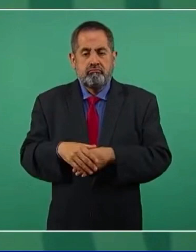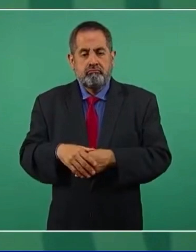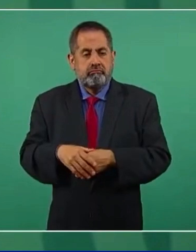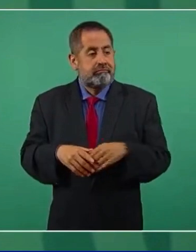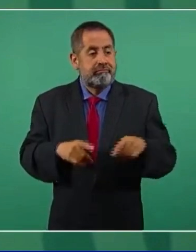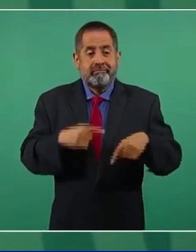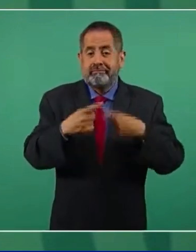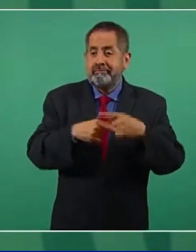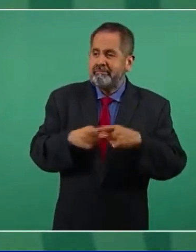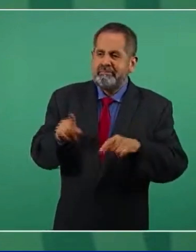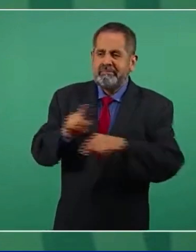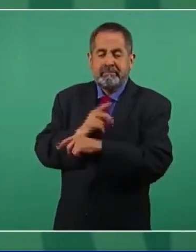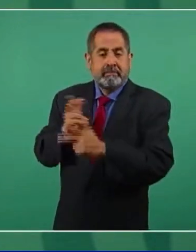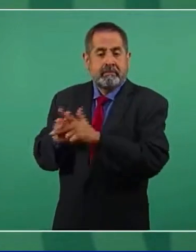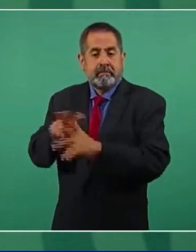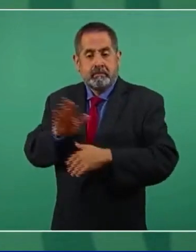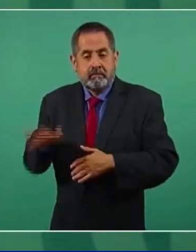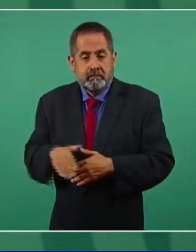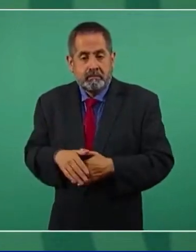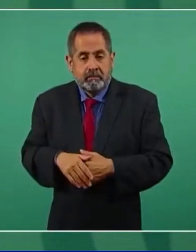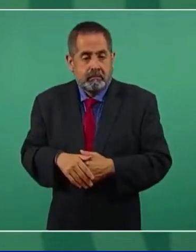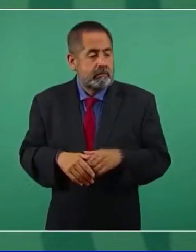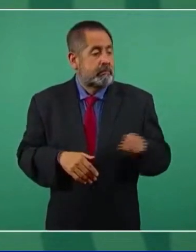Y de repente el juez dice,